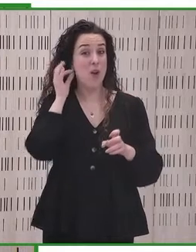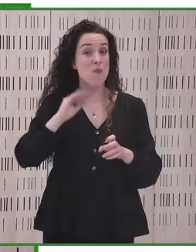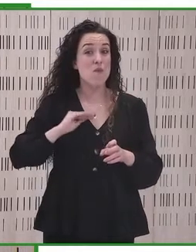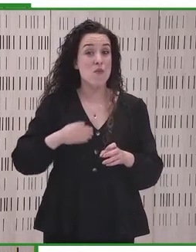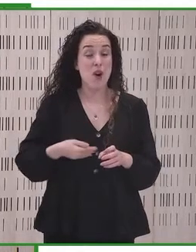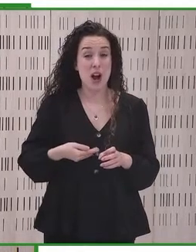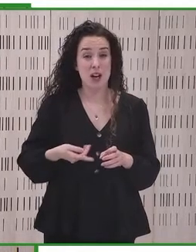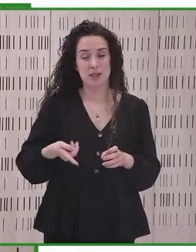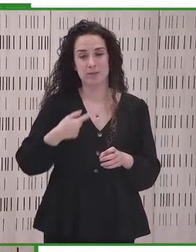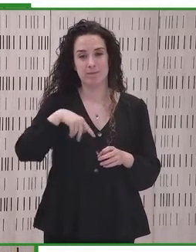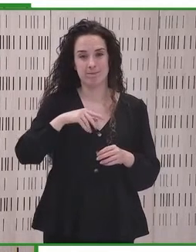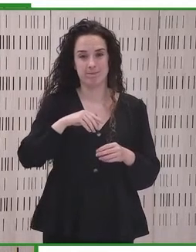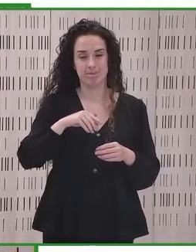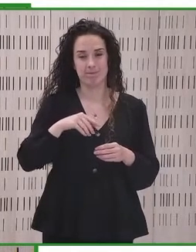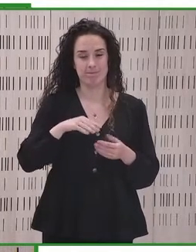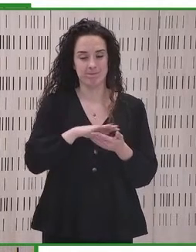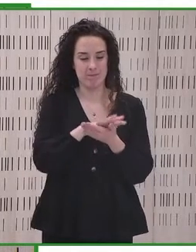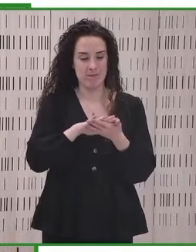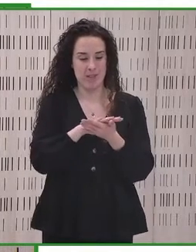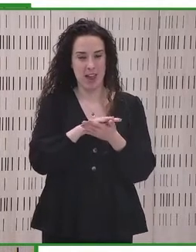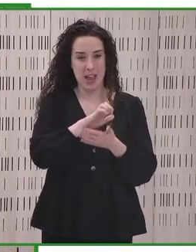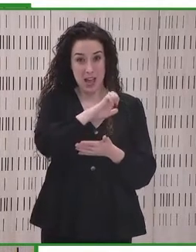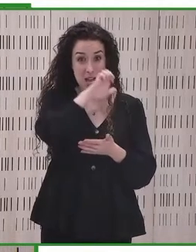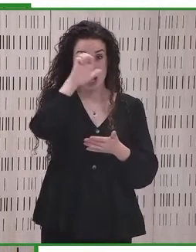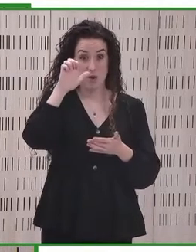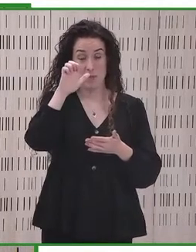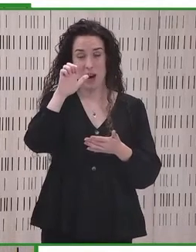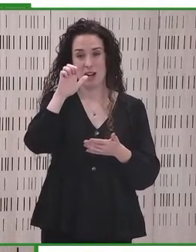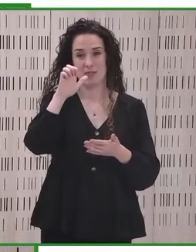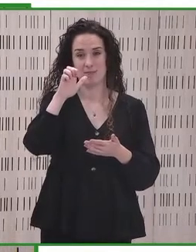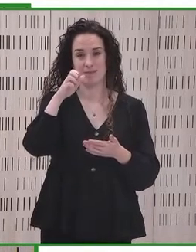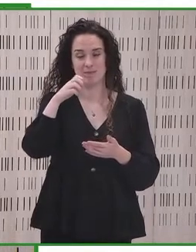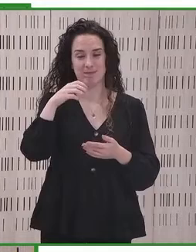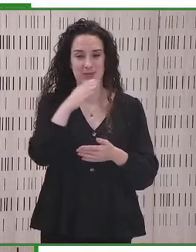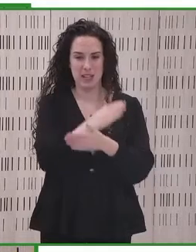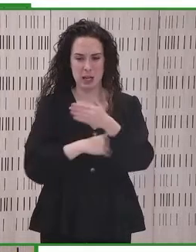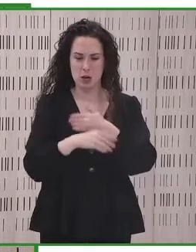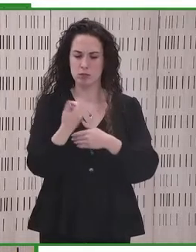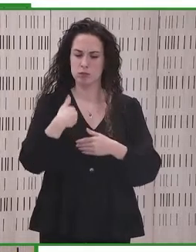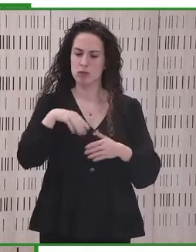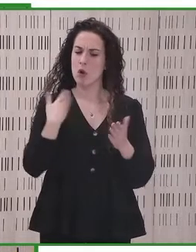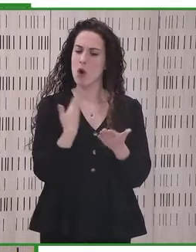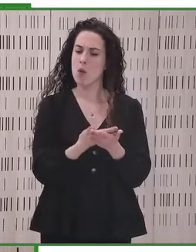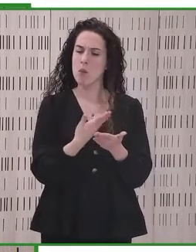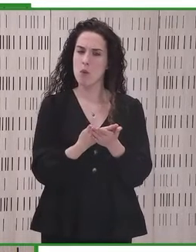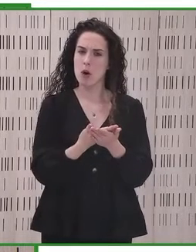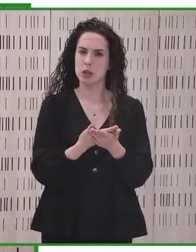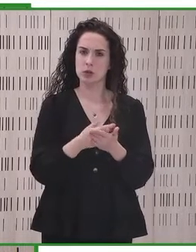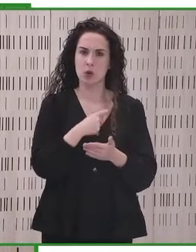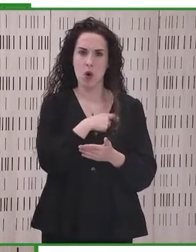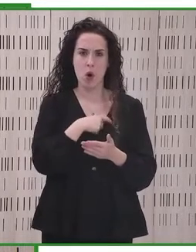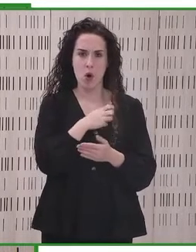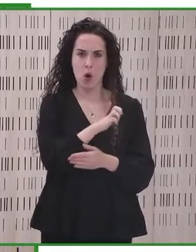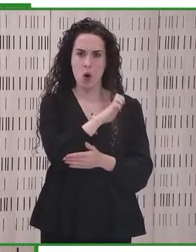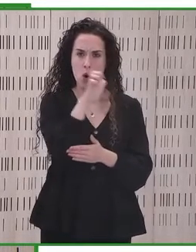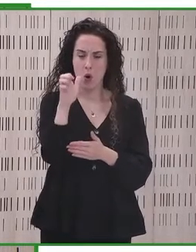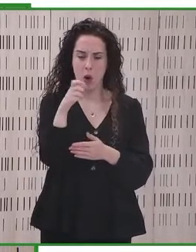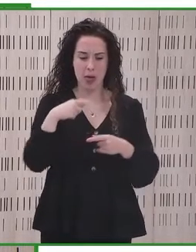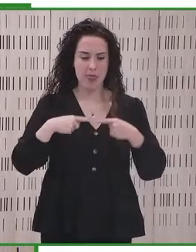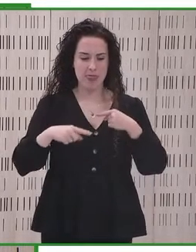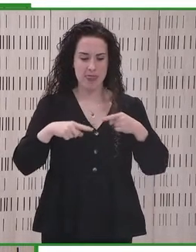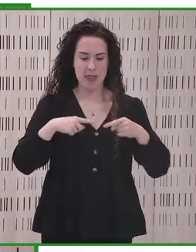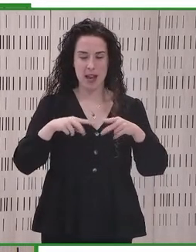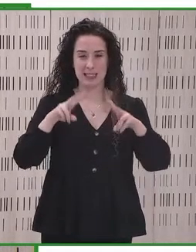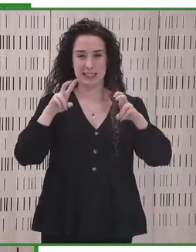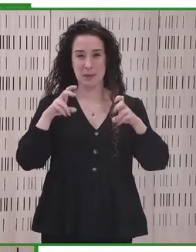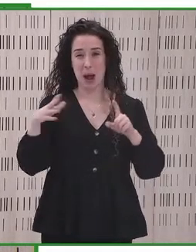el Foro Europeo de la Discapacidad acogemos una propuesta presentada por la Comisión Europea recientemente de una directiva sobre